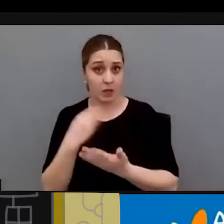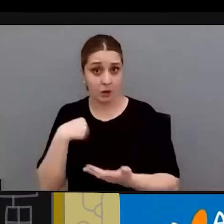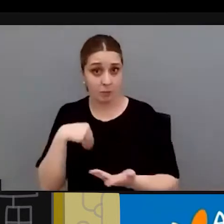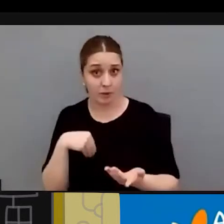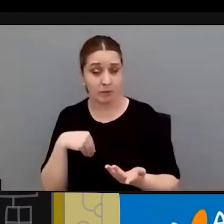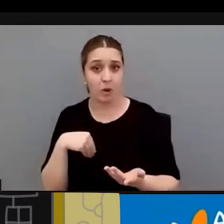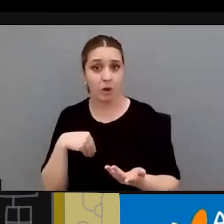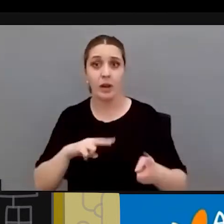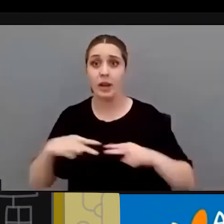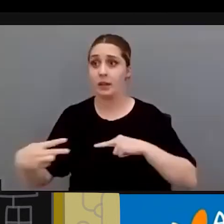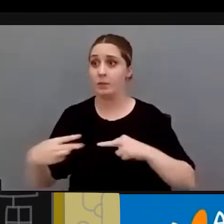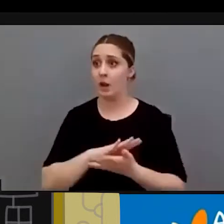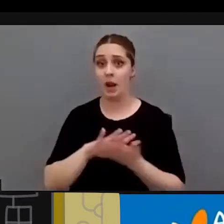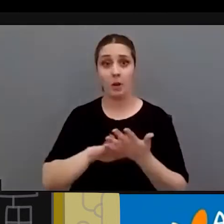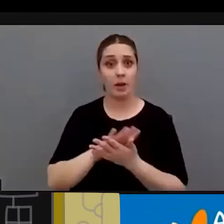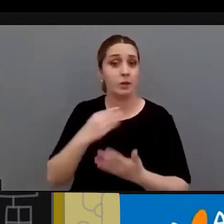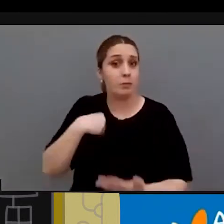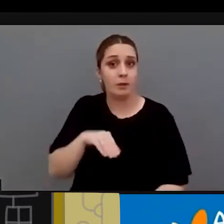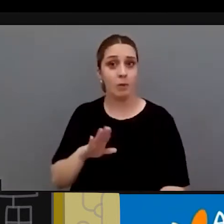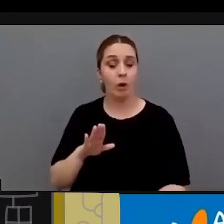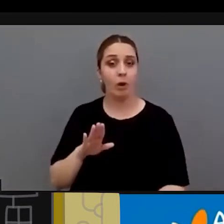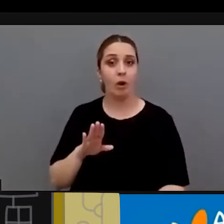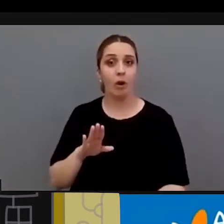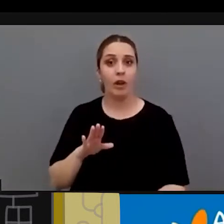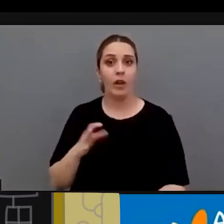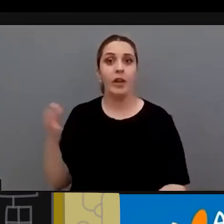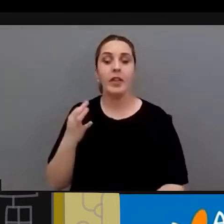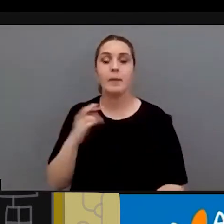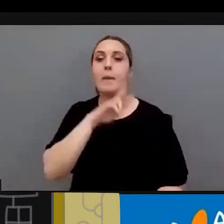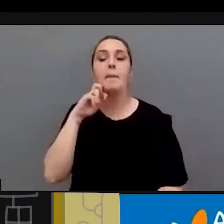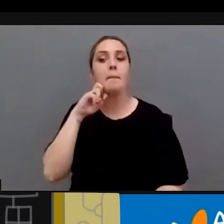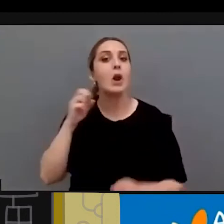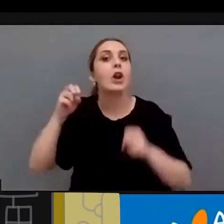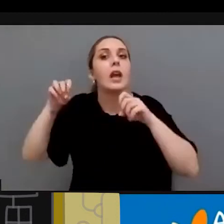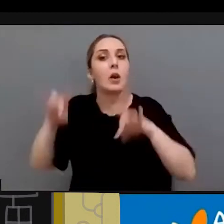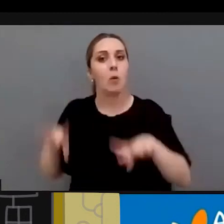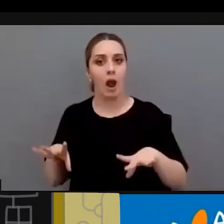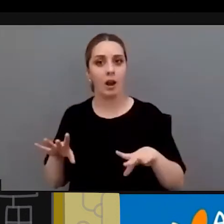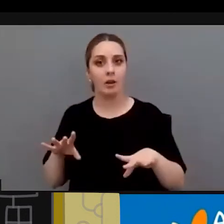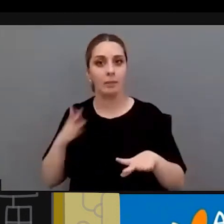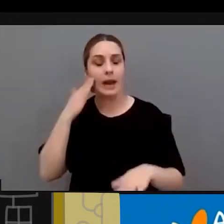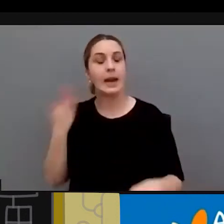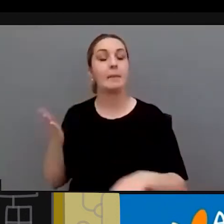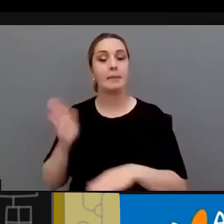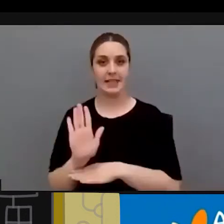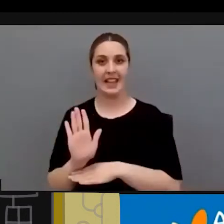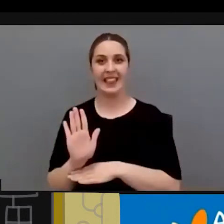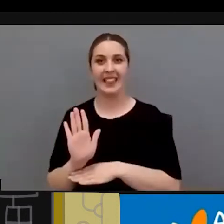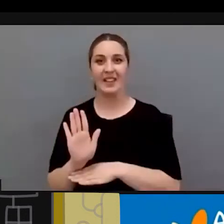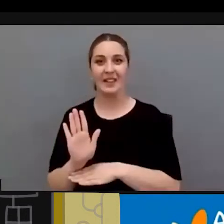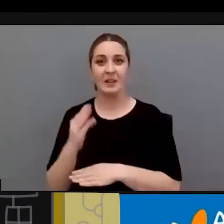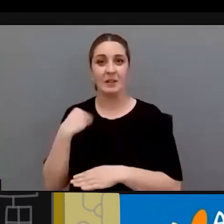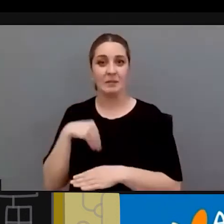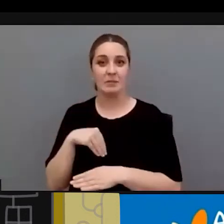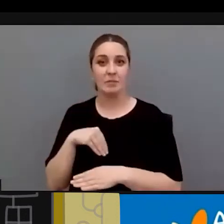interpretación de lengua de signos que sea que tenga el mismo valor de representación que esa